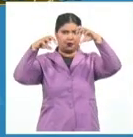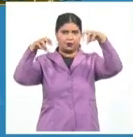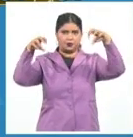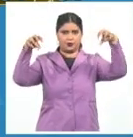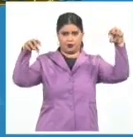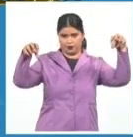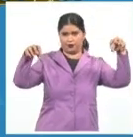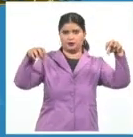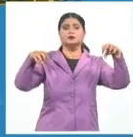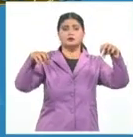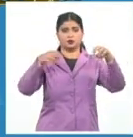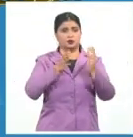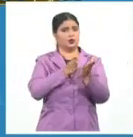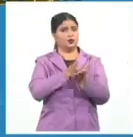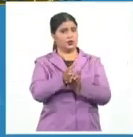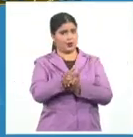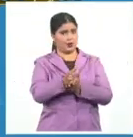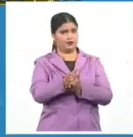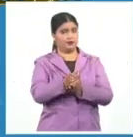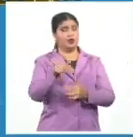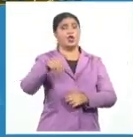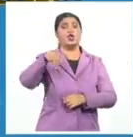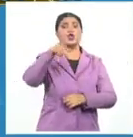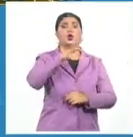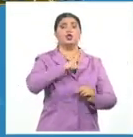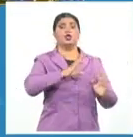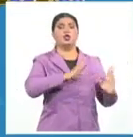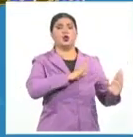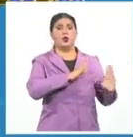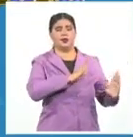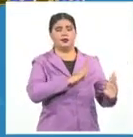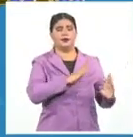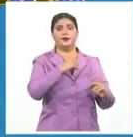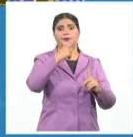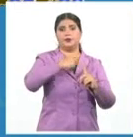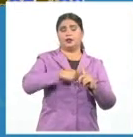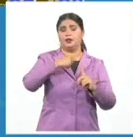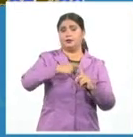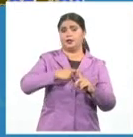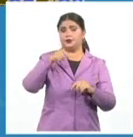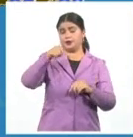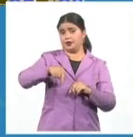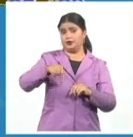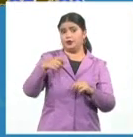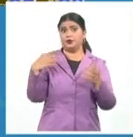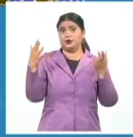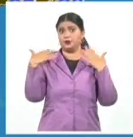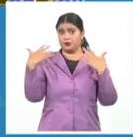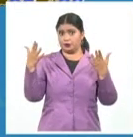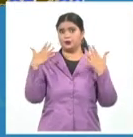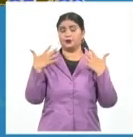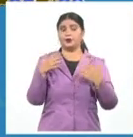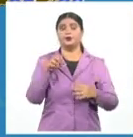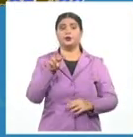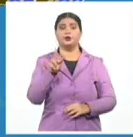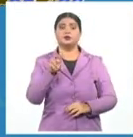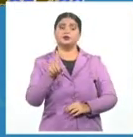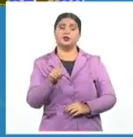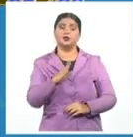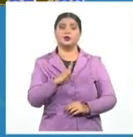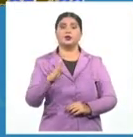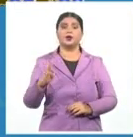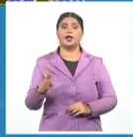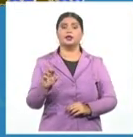y también en el norte oriental, temperaturas máximas hoy con valores desde los 31 hasta los